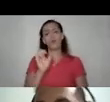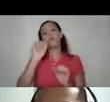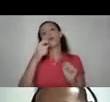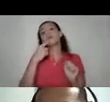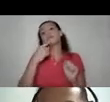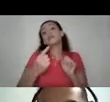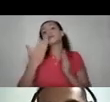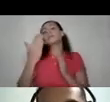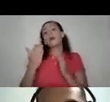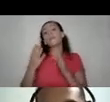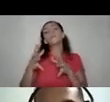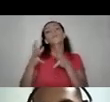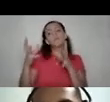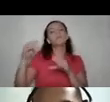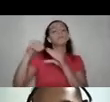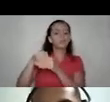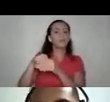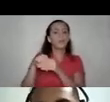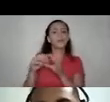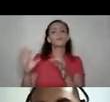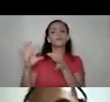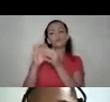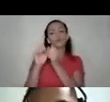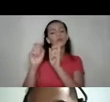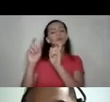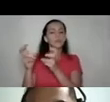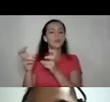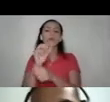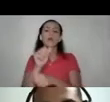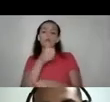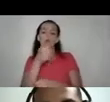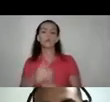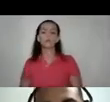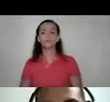gran subregistro relacionado con este tema y con otro, ¿verdad?